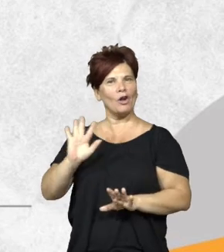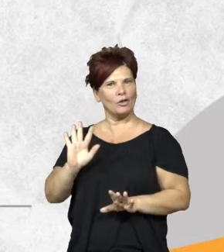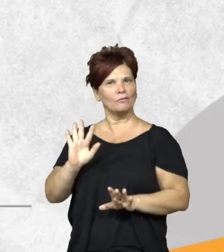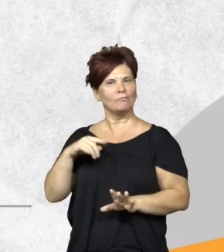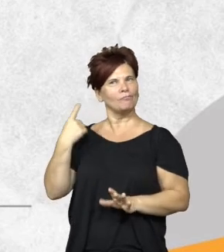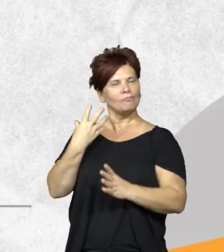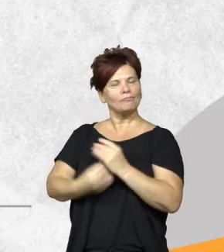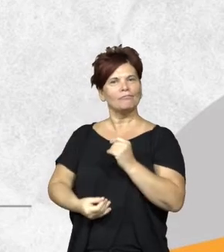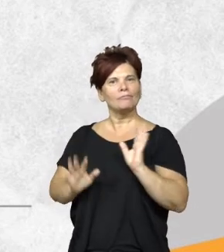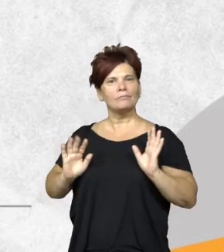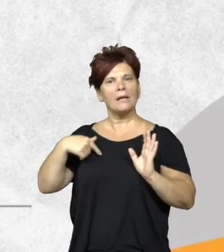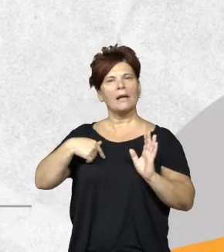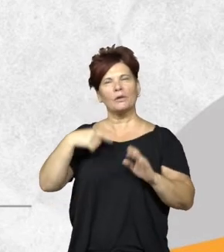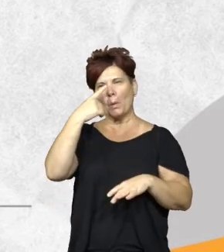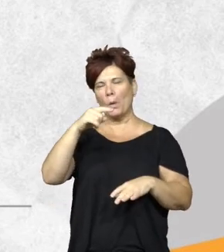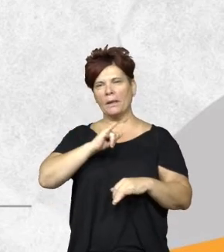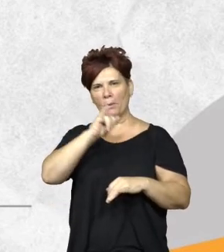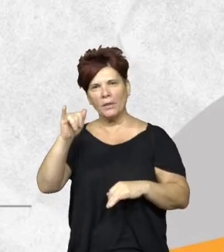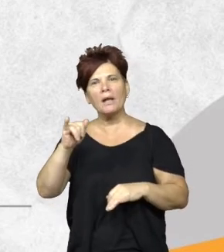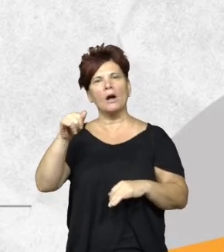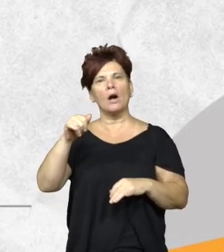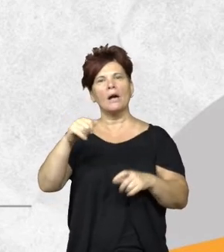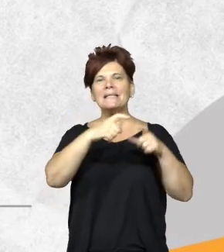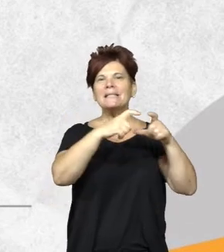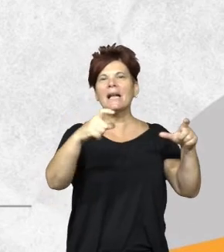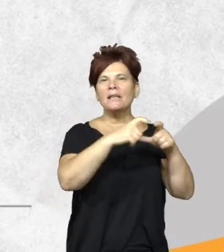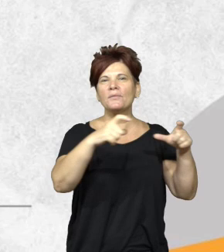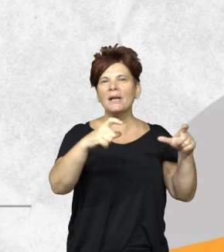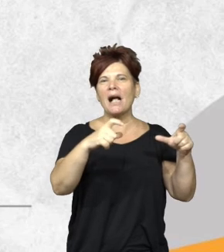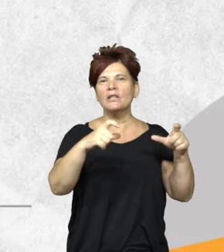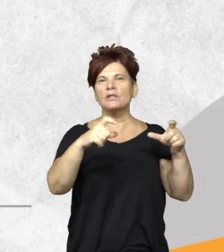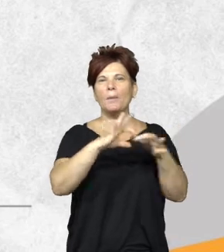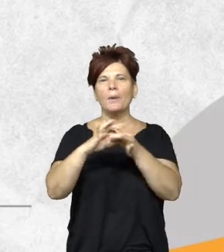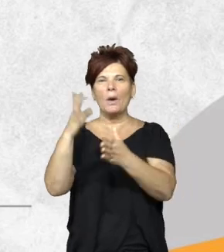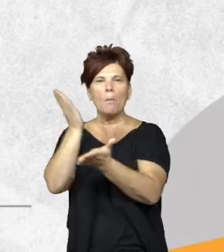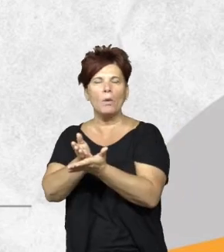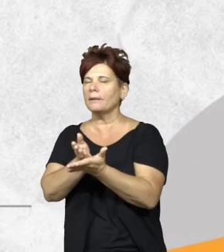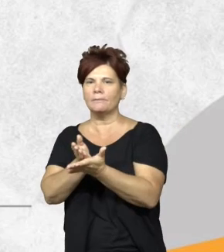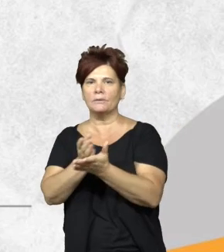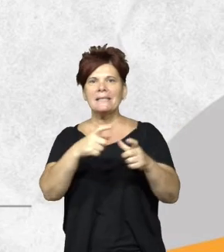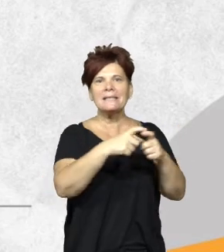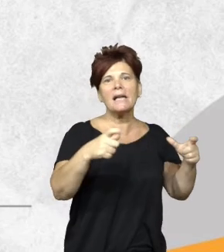bueno quería dejar esto para el último porque la certificación Local Gap no tiene nada que ver con la multa tiene que ver con la prevención